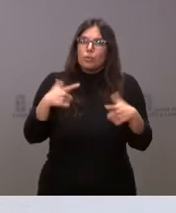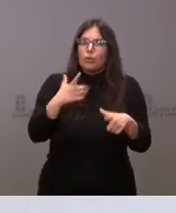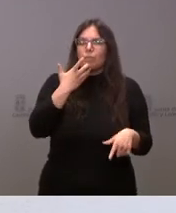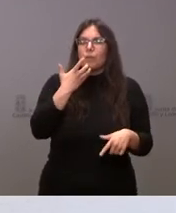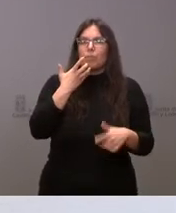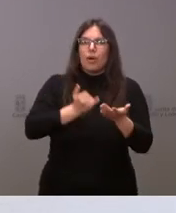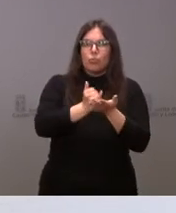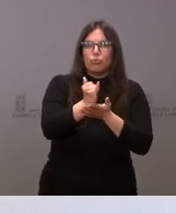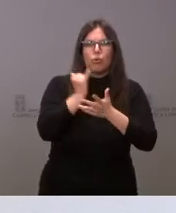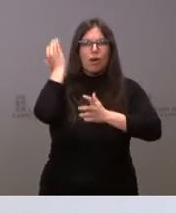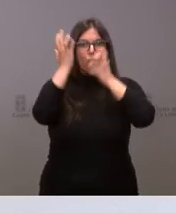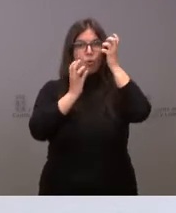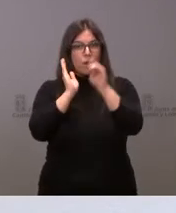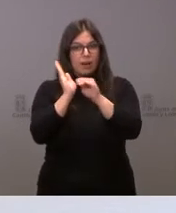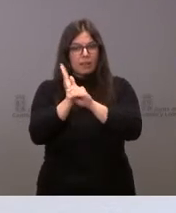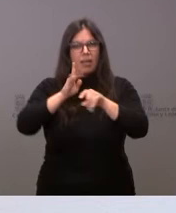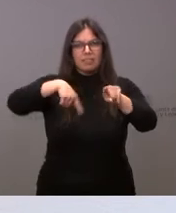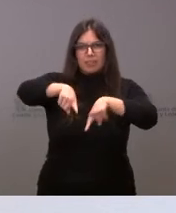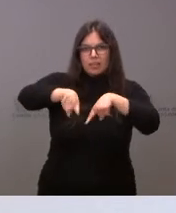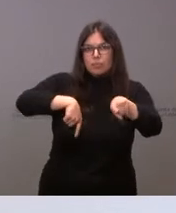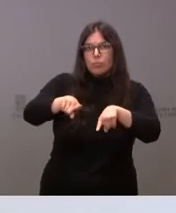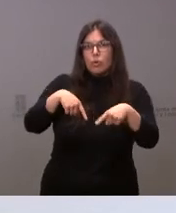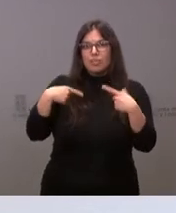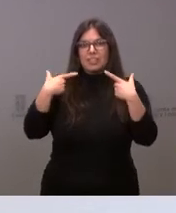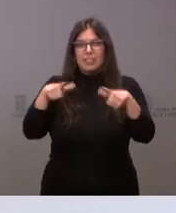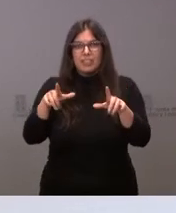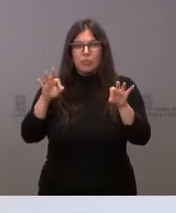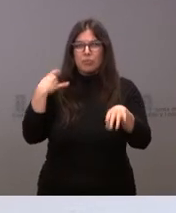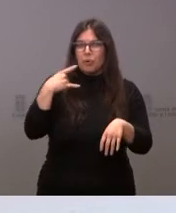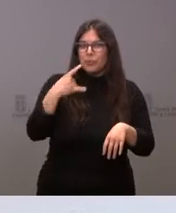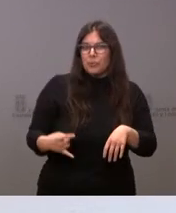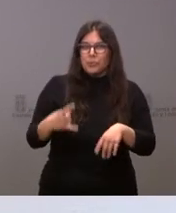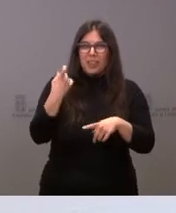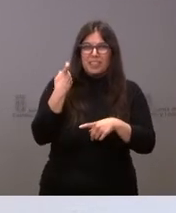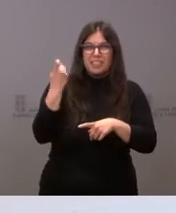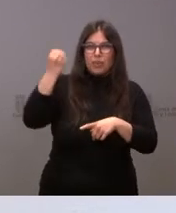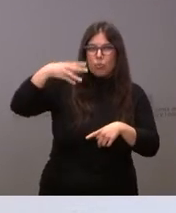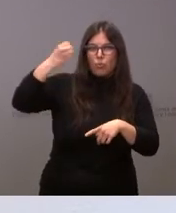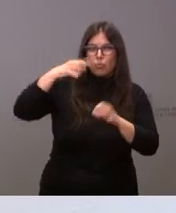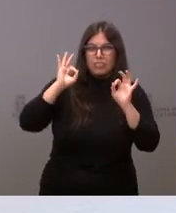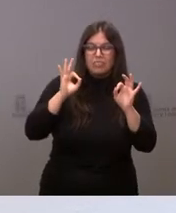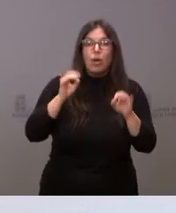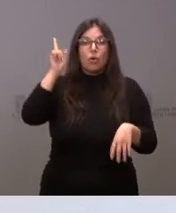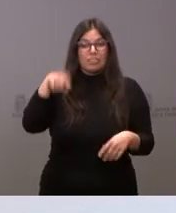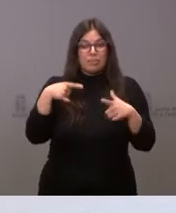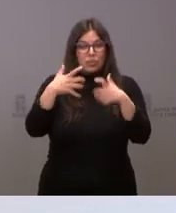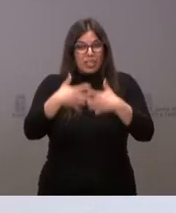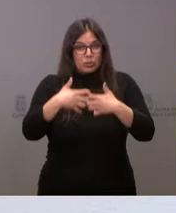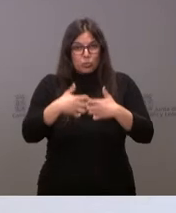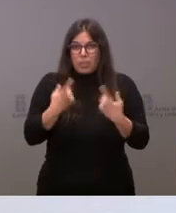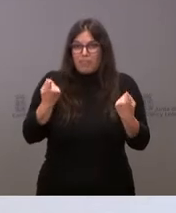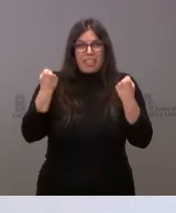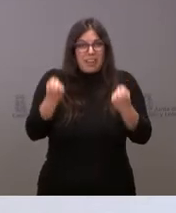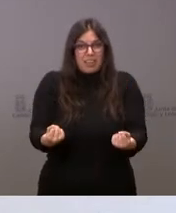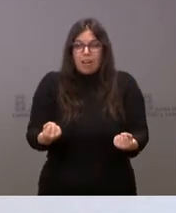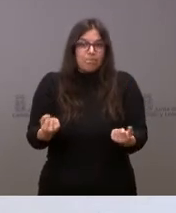agricultura y la ganadería, el transporte, los sectores electrointensivos, sectores industriales que necesitan la energía